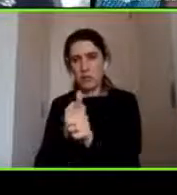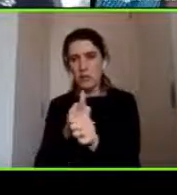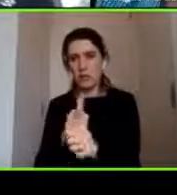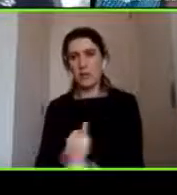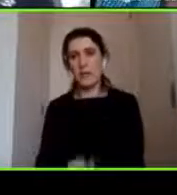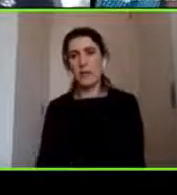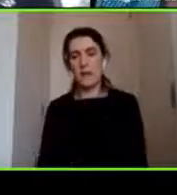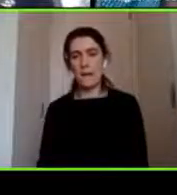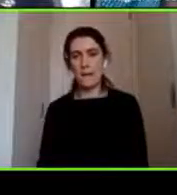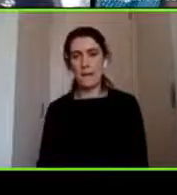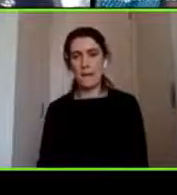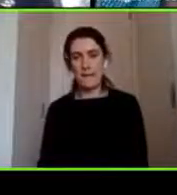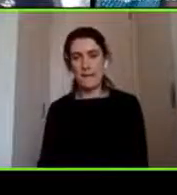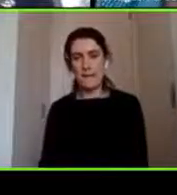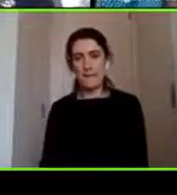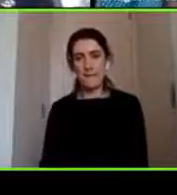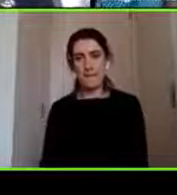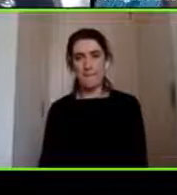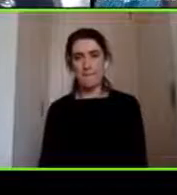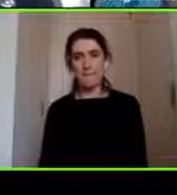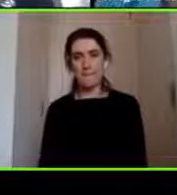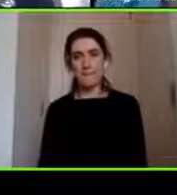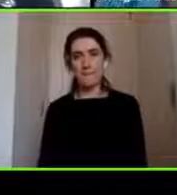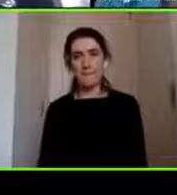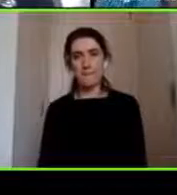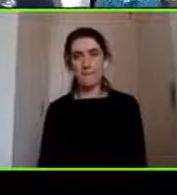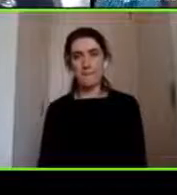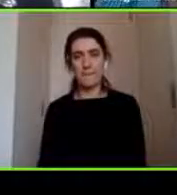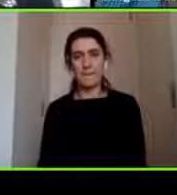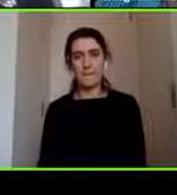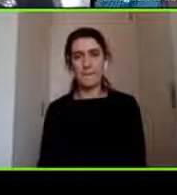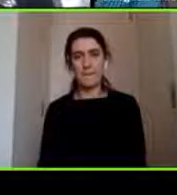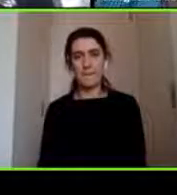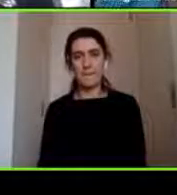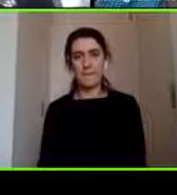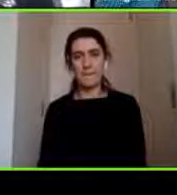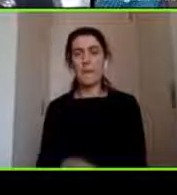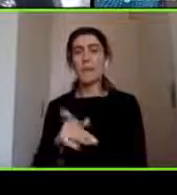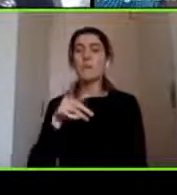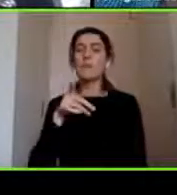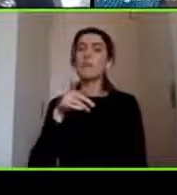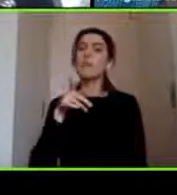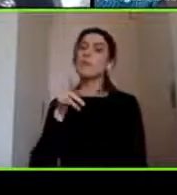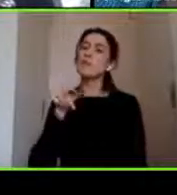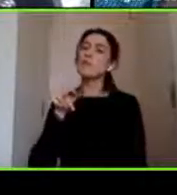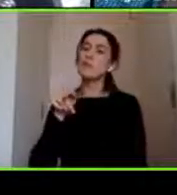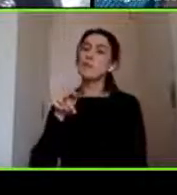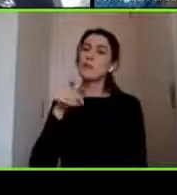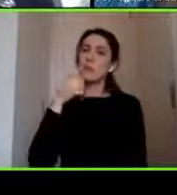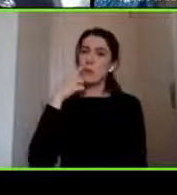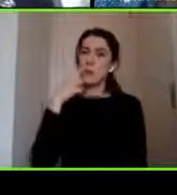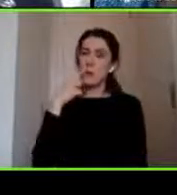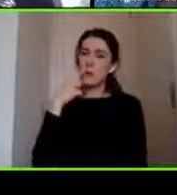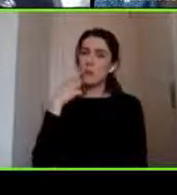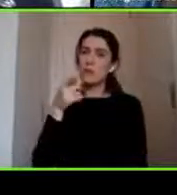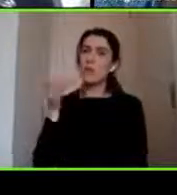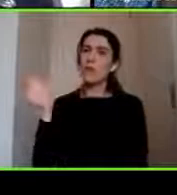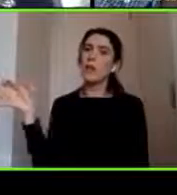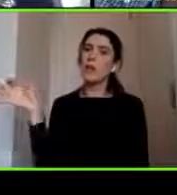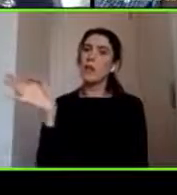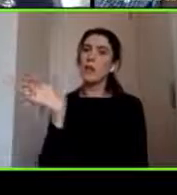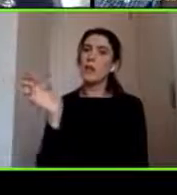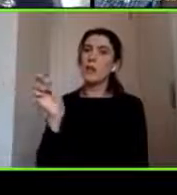Miguel una pregunta sobre qué recomendación darías ahora para los papás que por ejemplo están con sus hijos